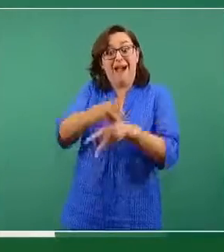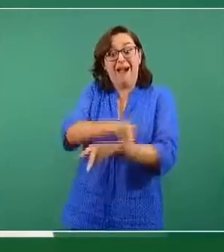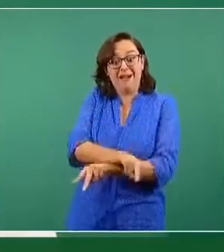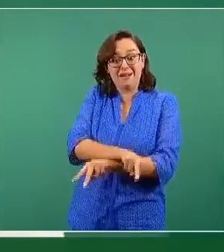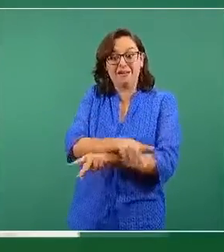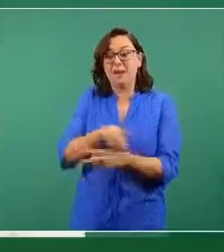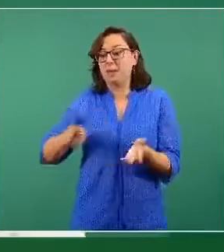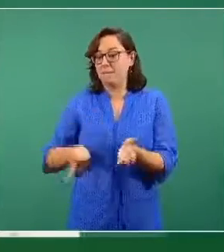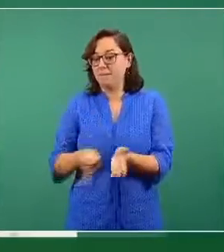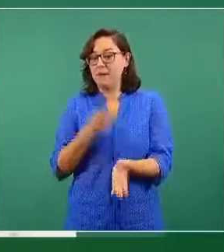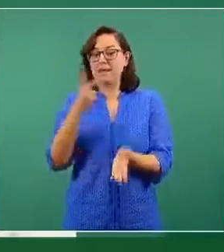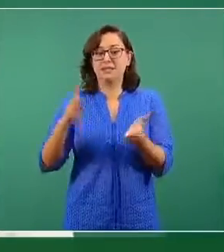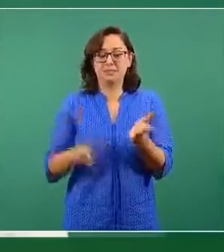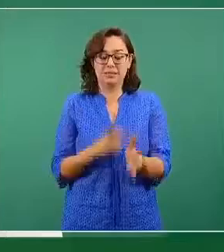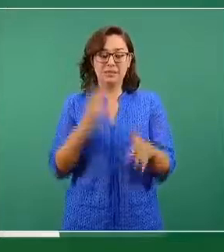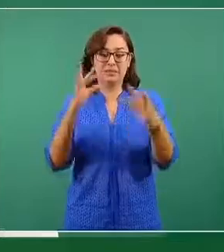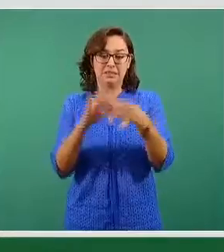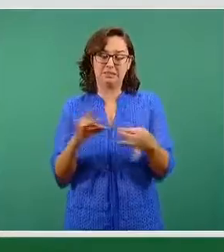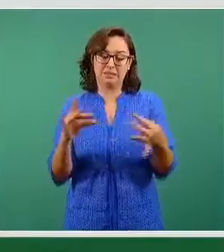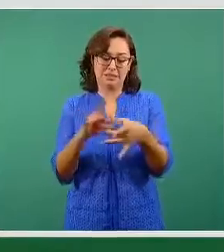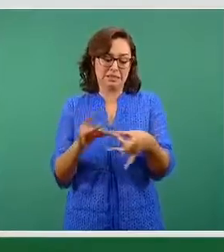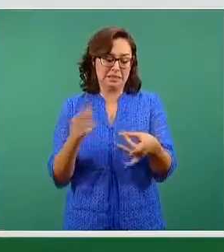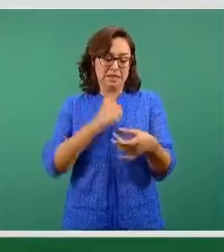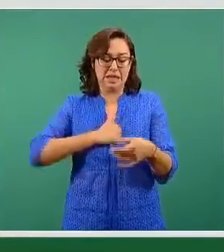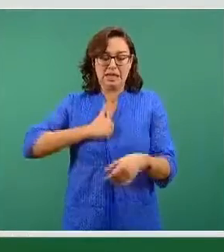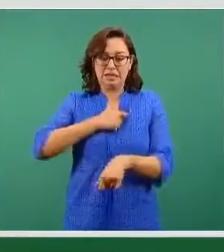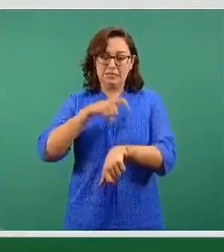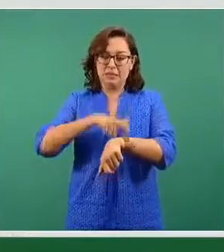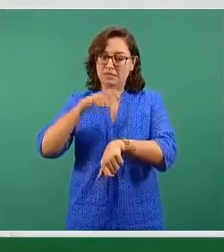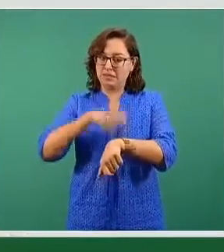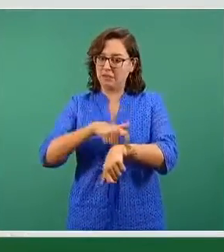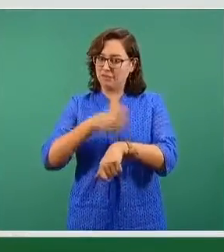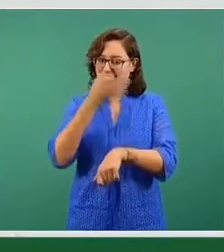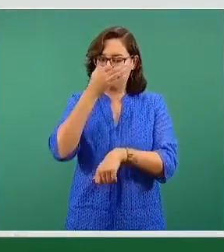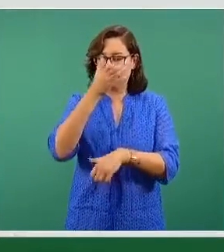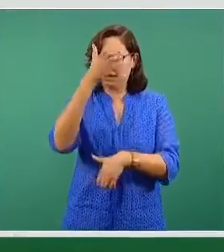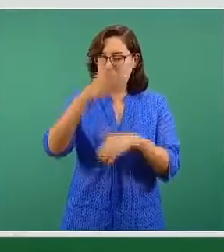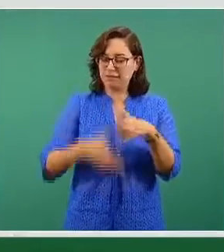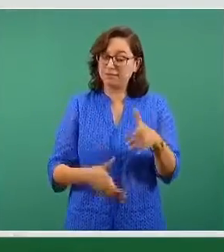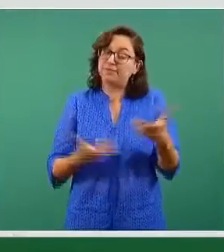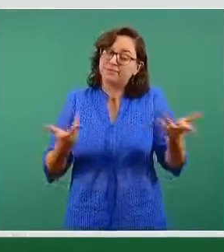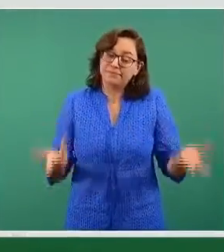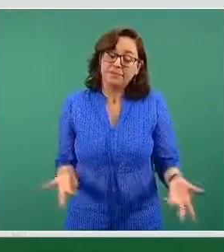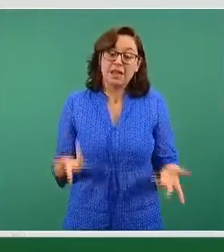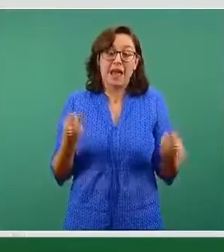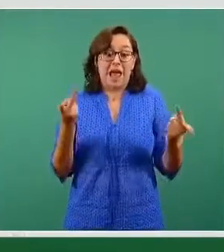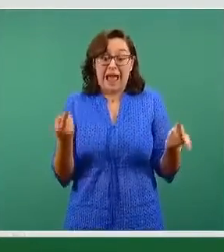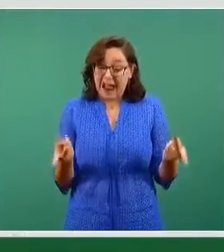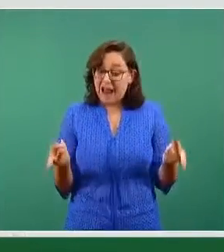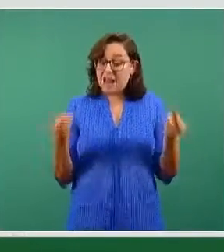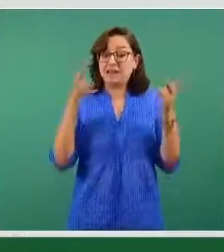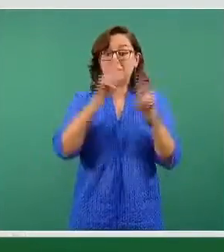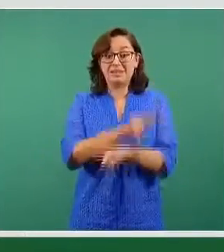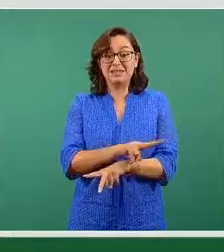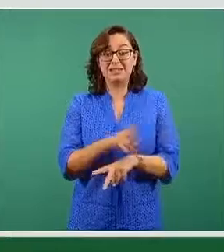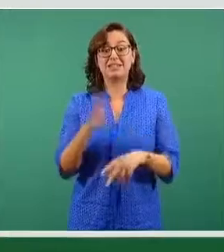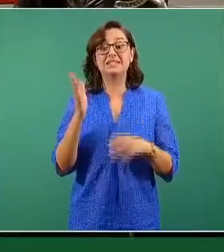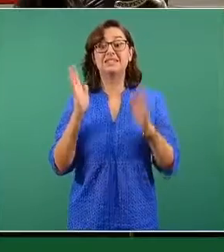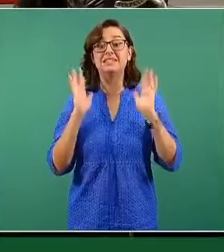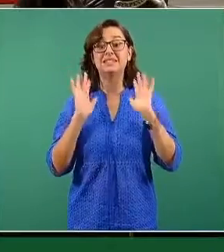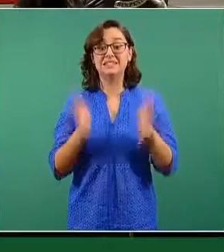veces. Por eso digo que, lamento que se nos está acabando el tiempo, la enorme epidemia de obesidad,